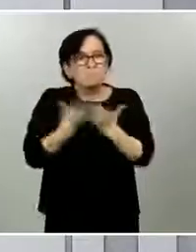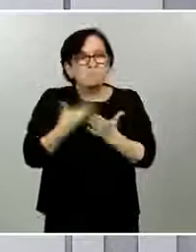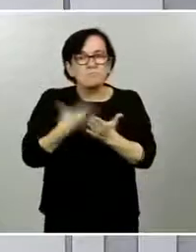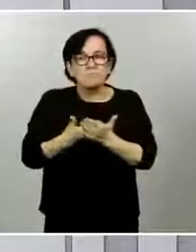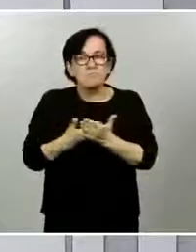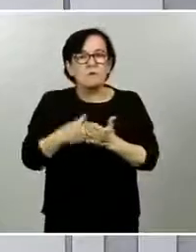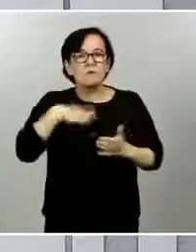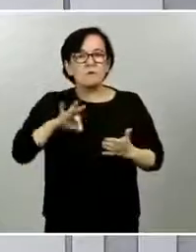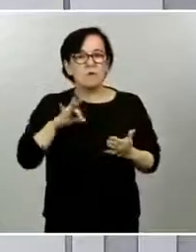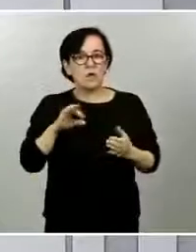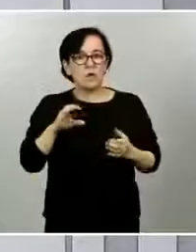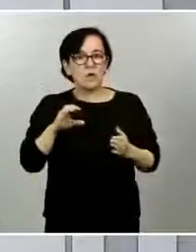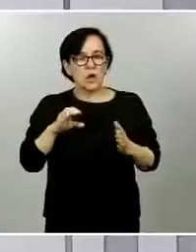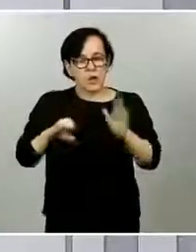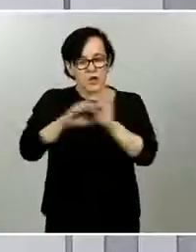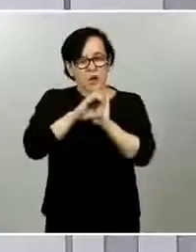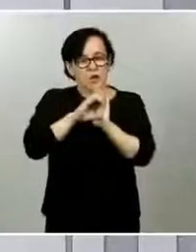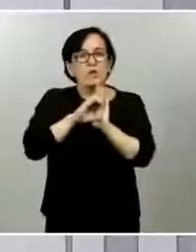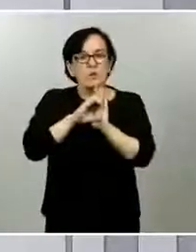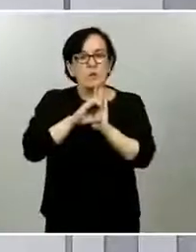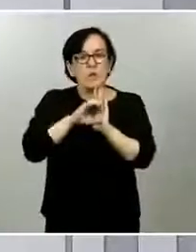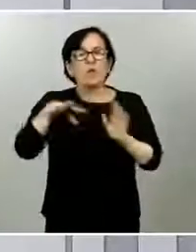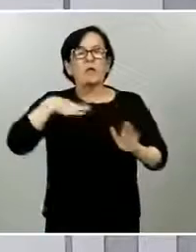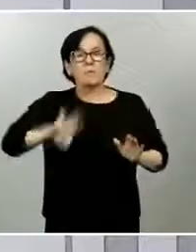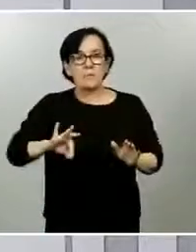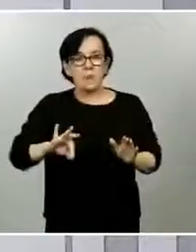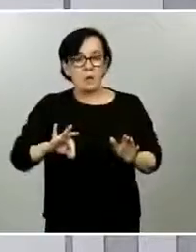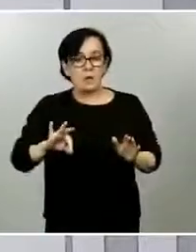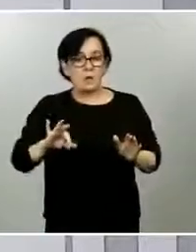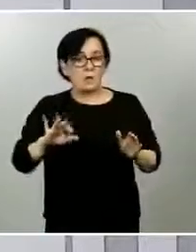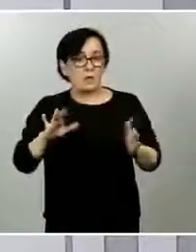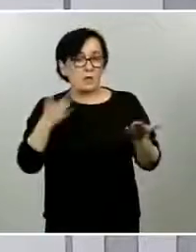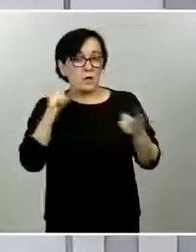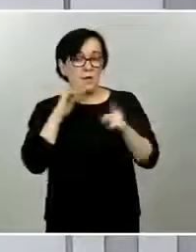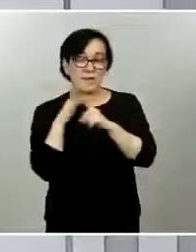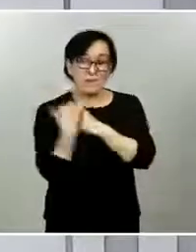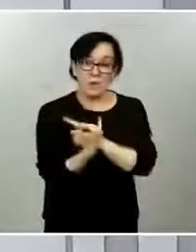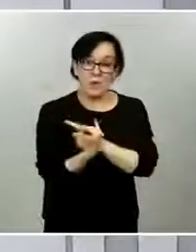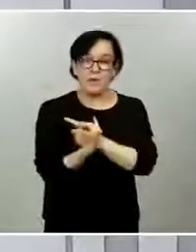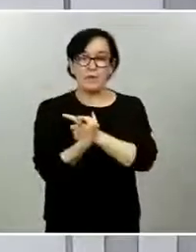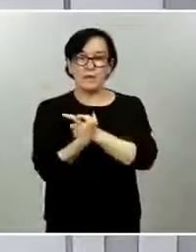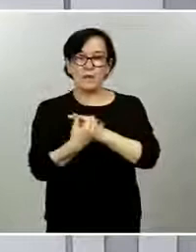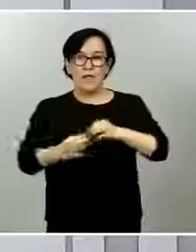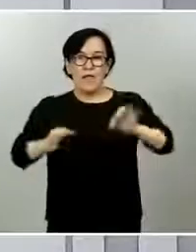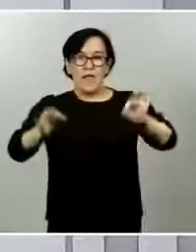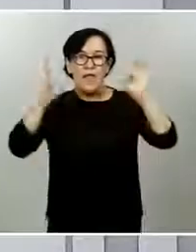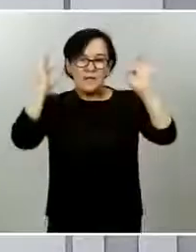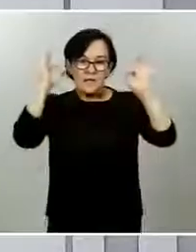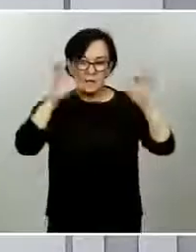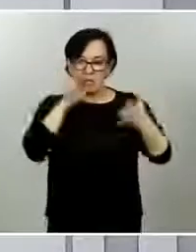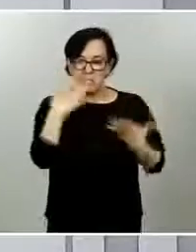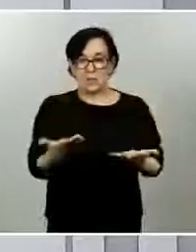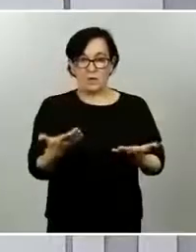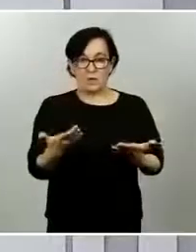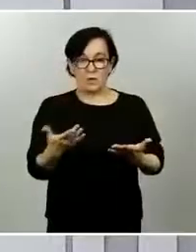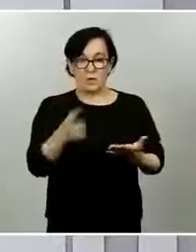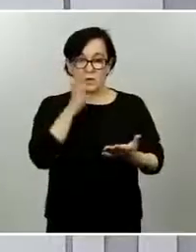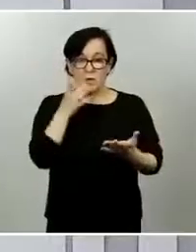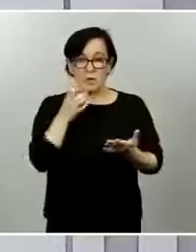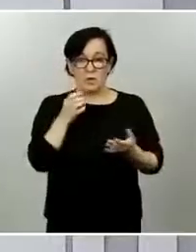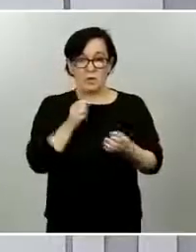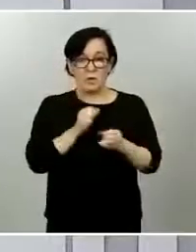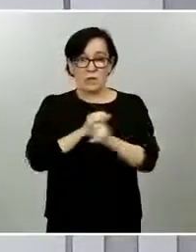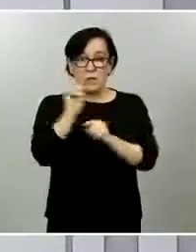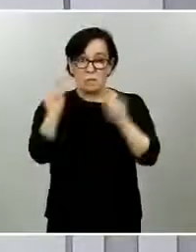es ningún tipo de programa político ni de proyecto político el decreto de alarma es un instrumento el más garantista que tiene la